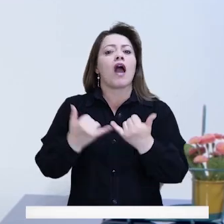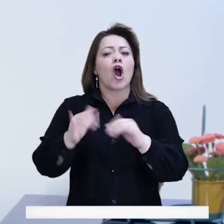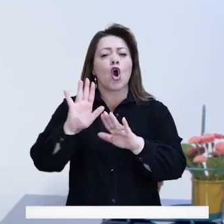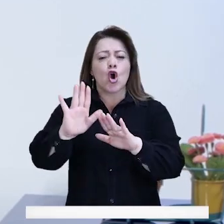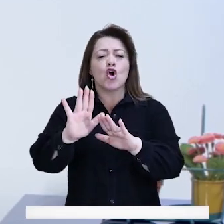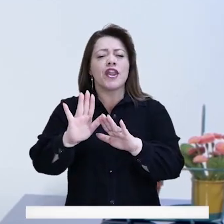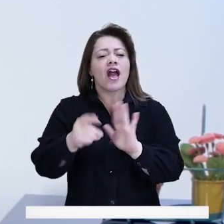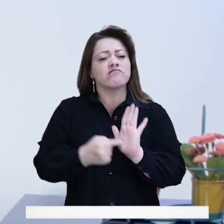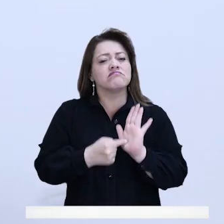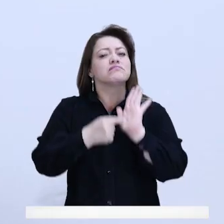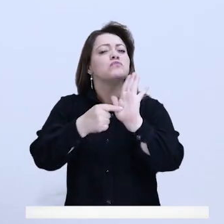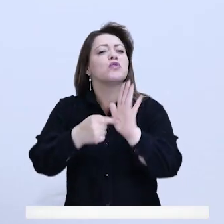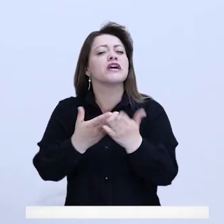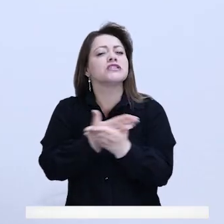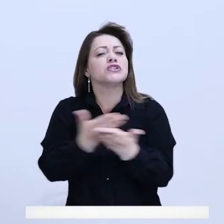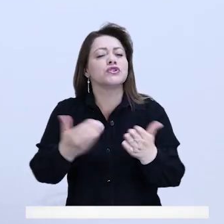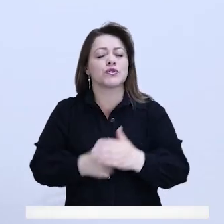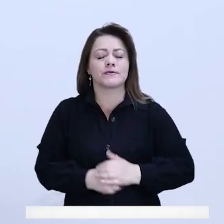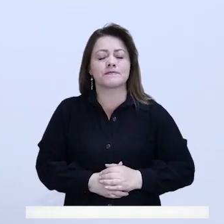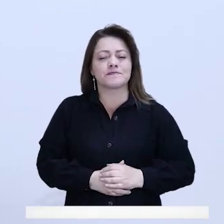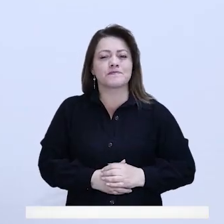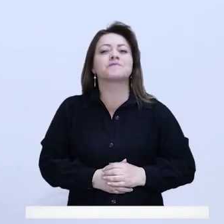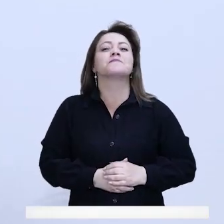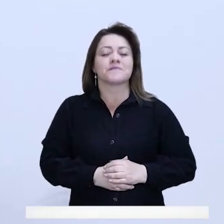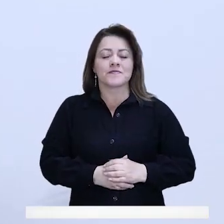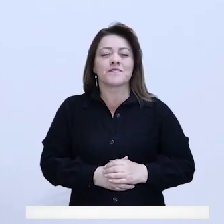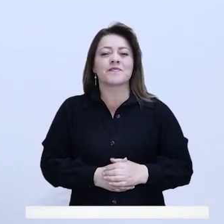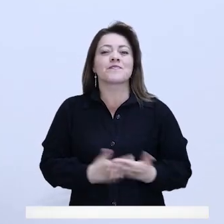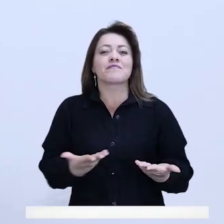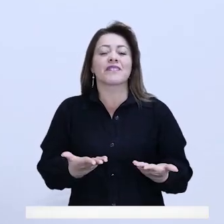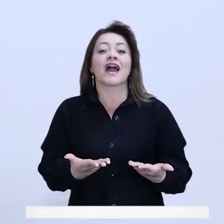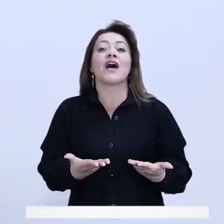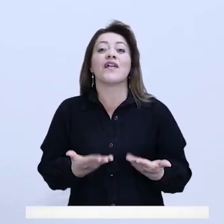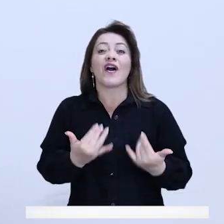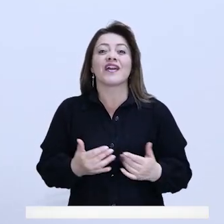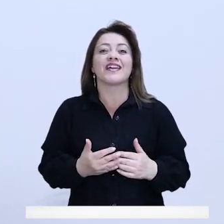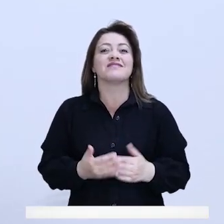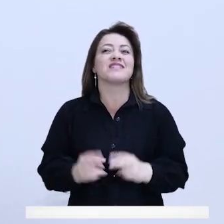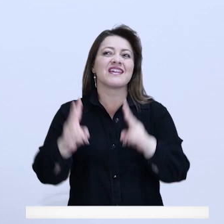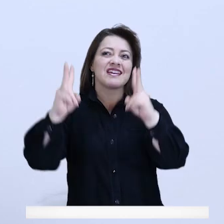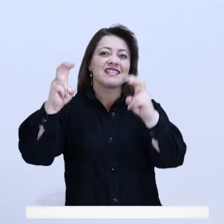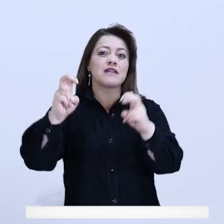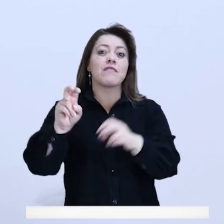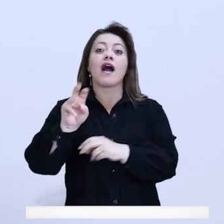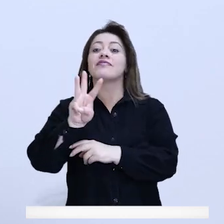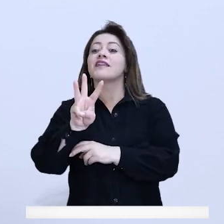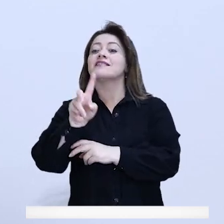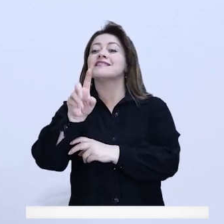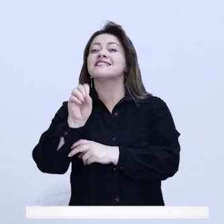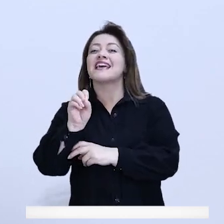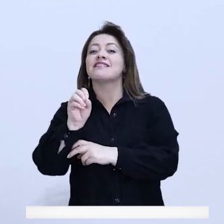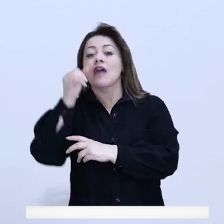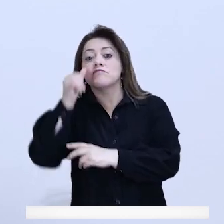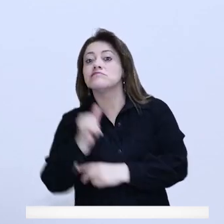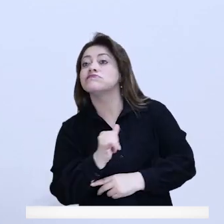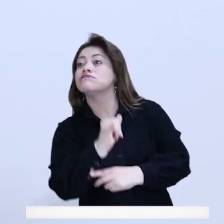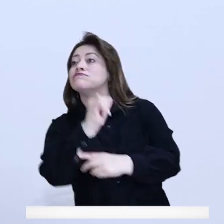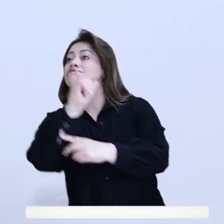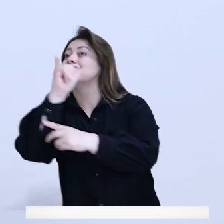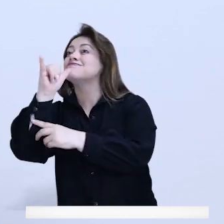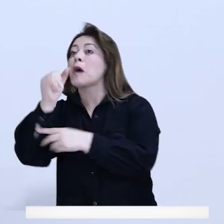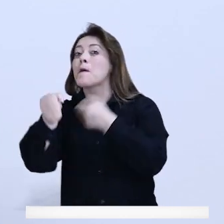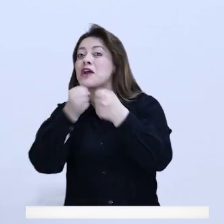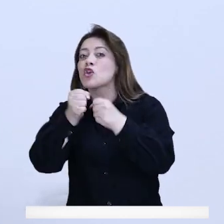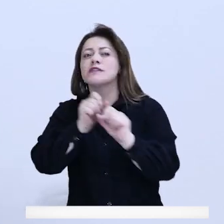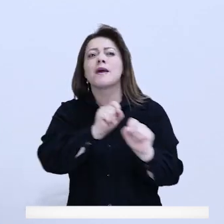quiero que retomemos en segundos. Antes de escuchar su respuesta, concejala, nos invito para que disfrutemos de nuestra sección 360,